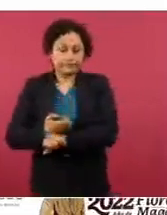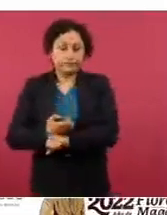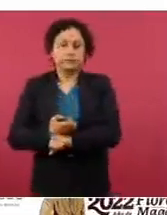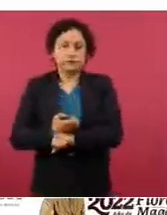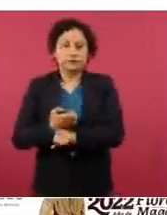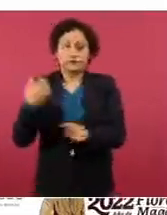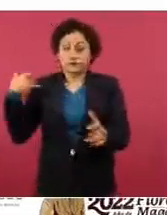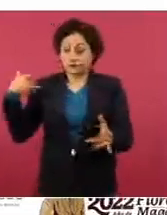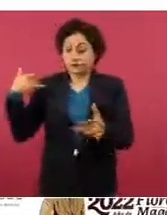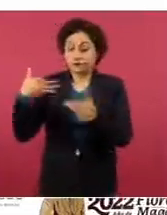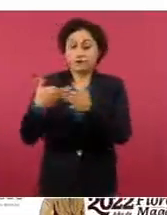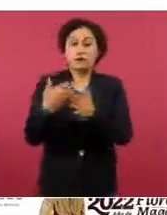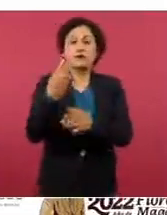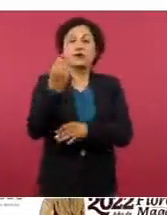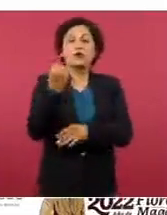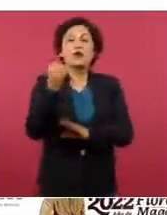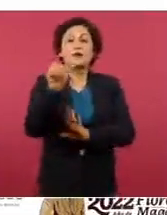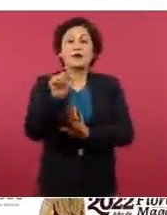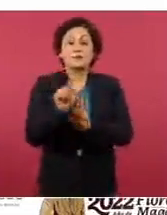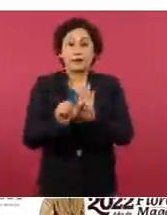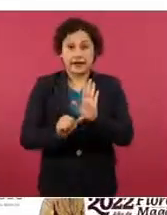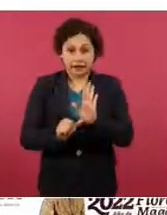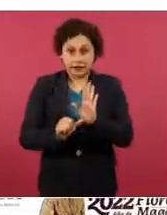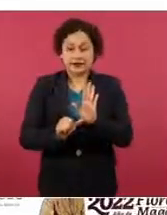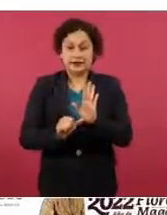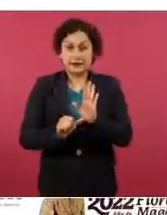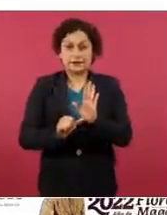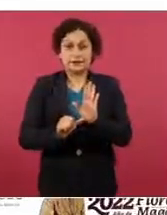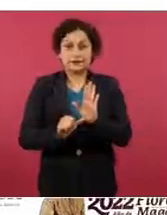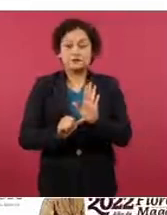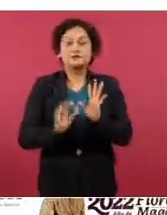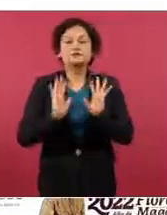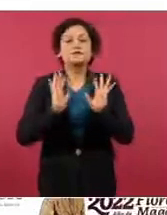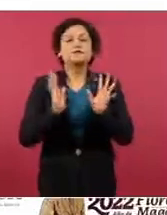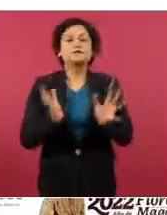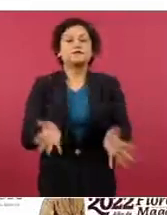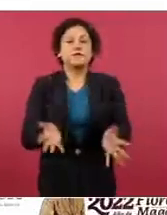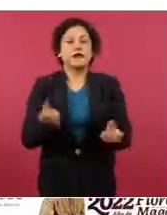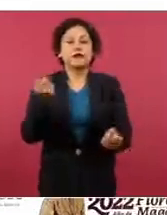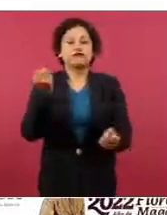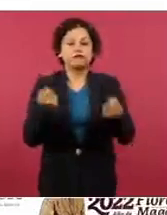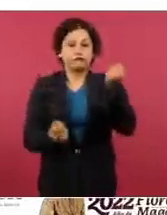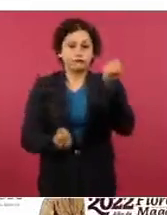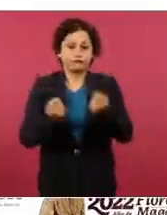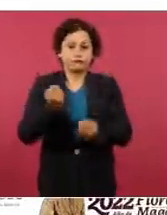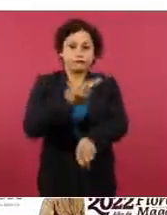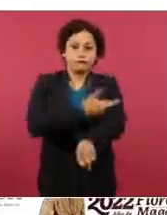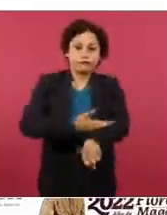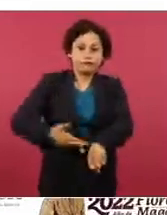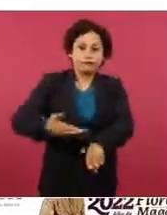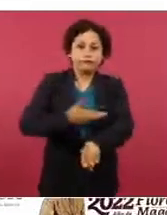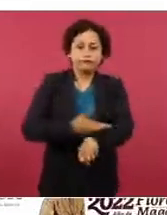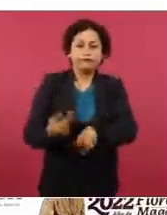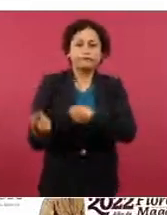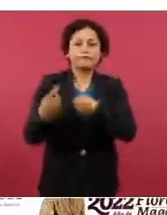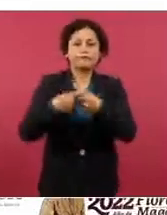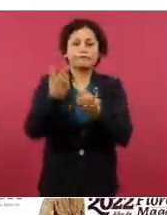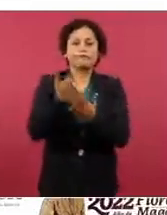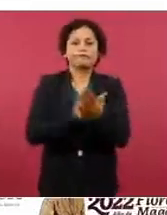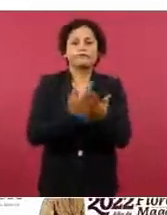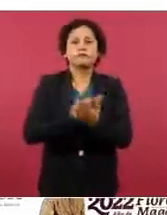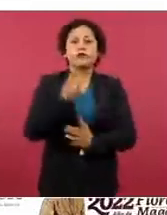meses de funcionamiento del programa se han regularizado más de un millón 47 mil